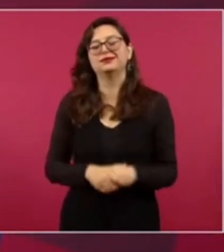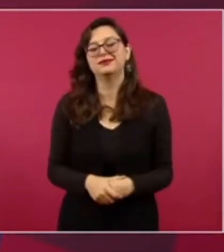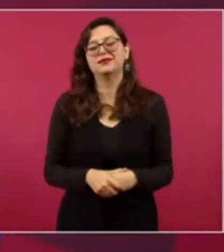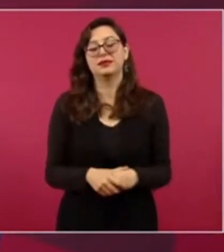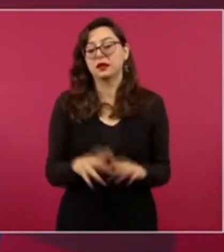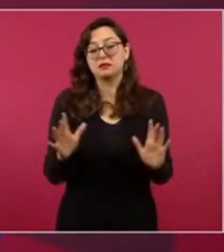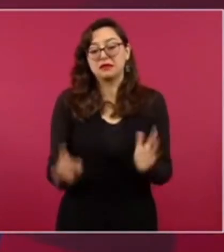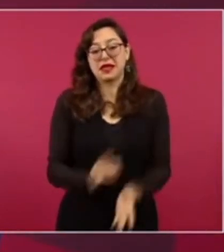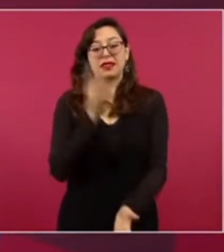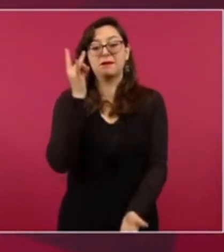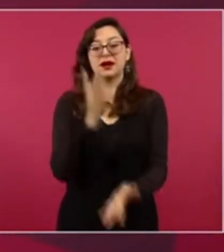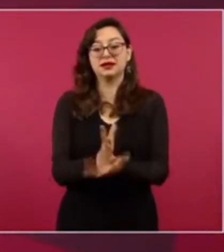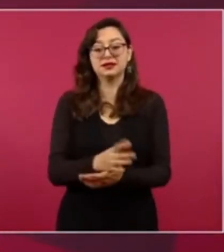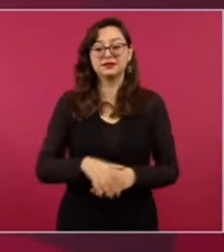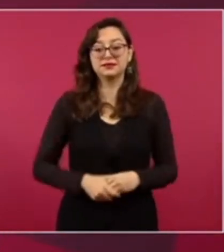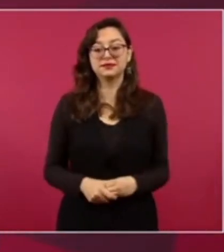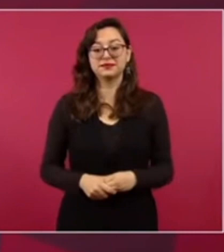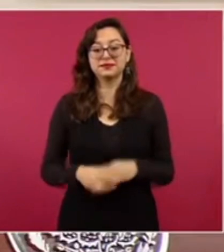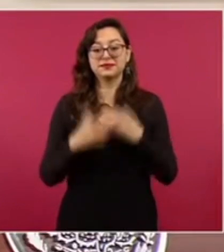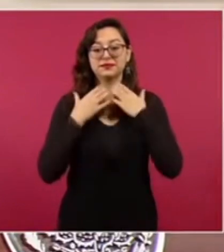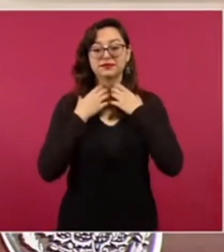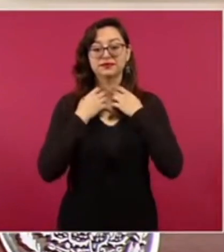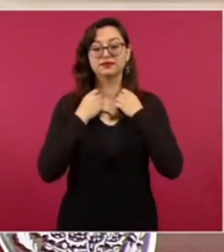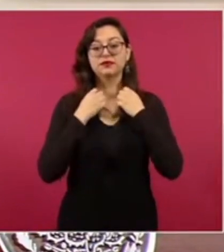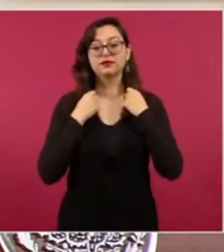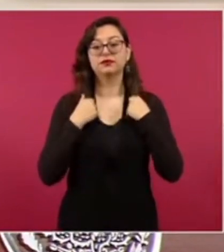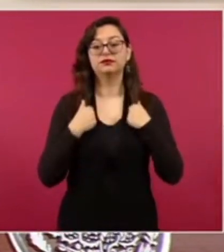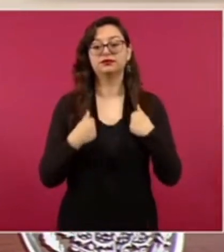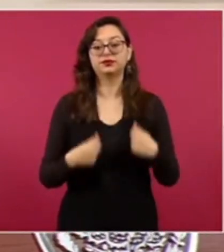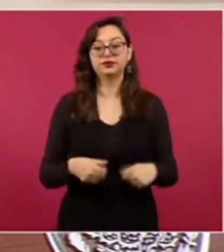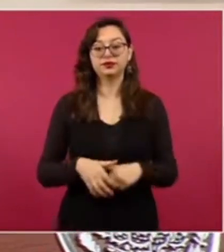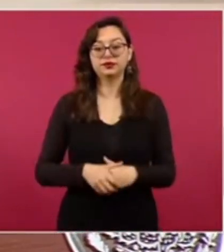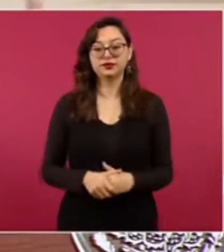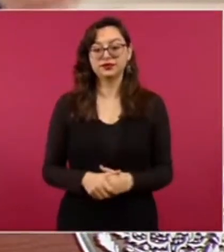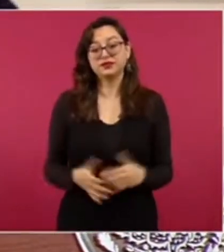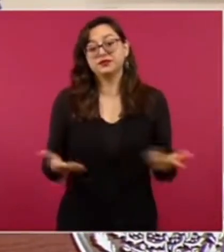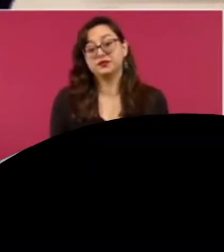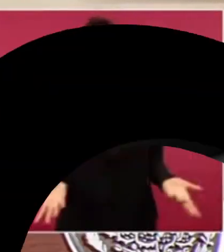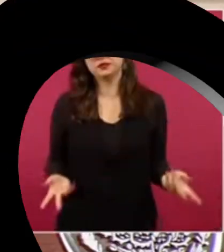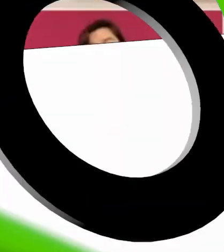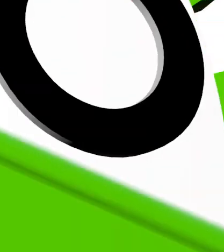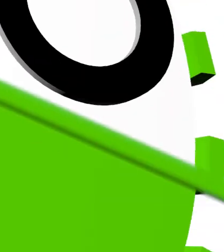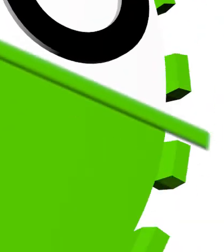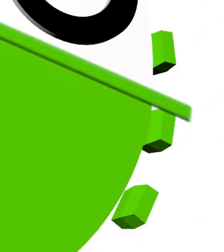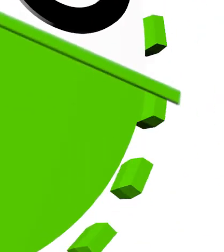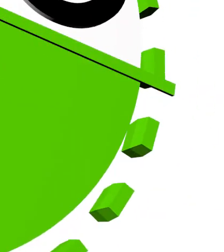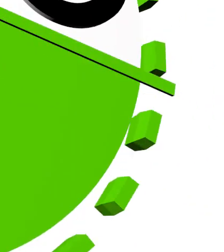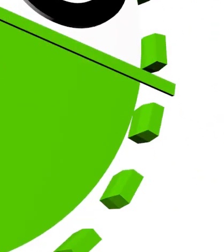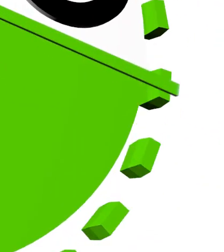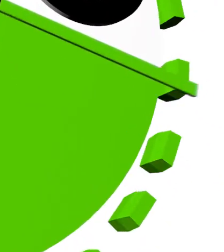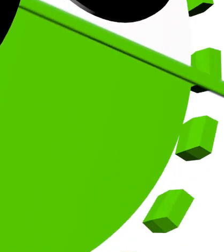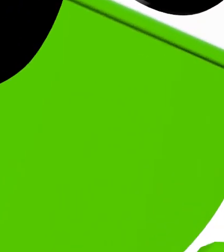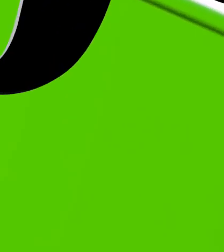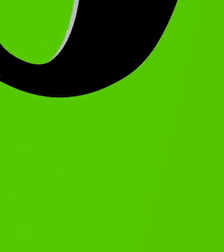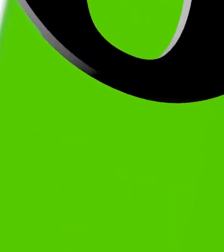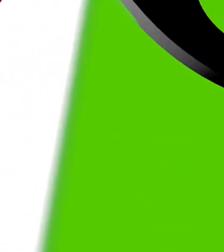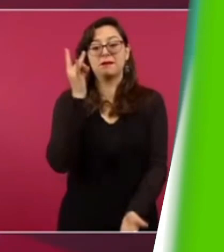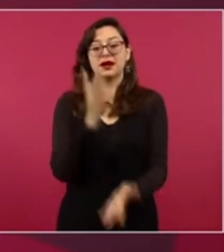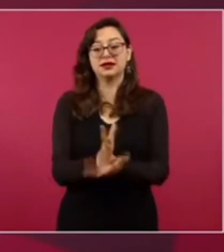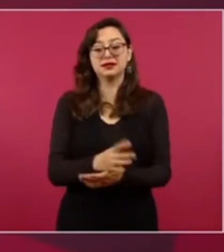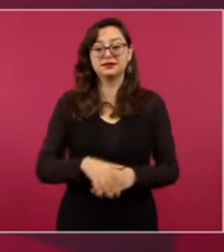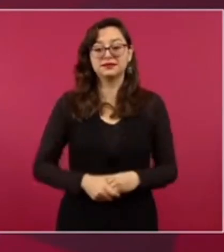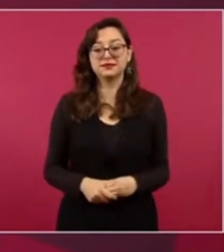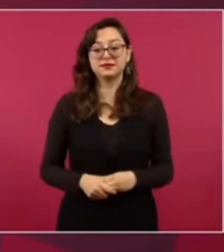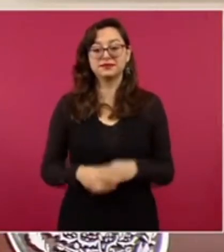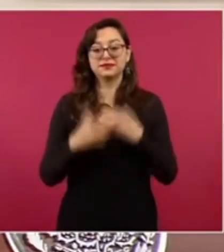México, quienes piden a la Suprema Corte de Justicia de la Nación que rechace el Plan B de Reforma Electoral. Lo